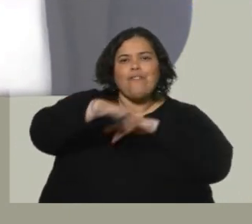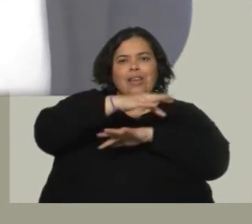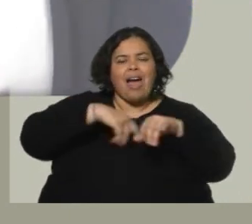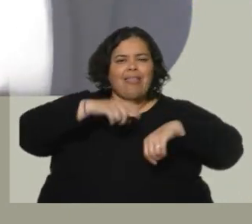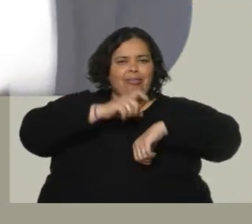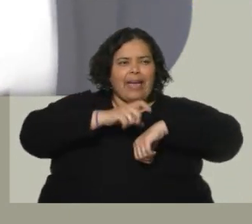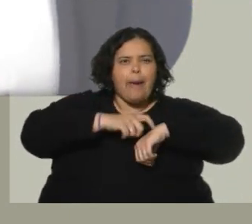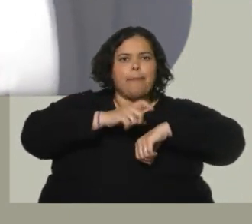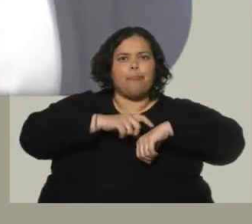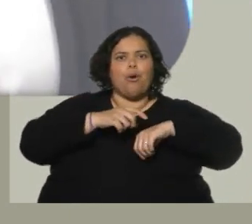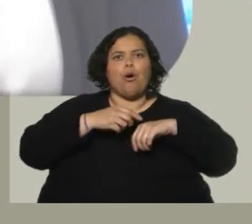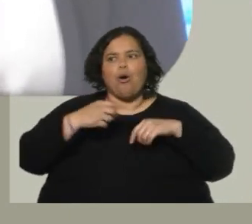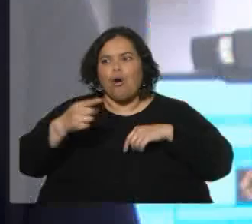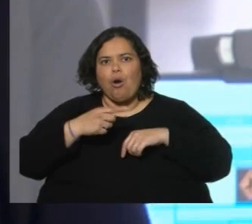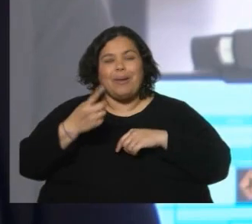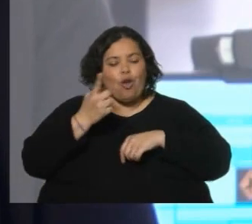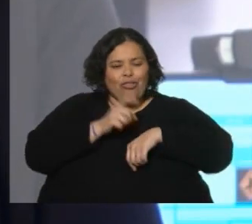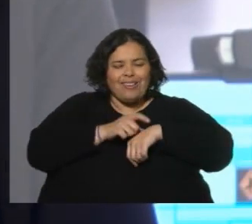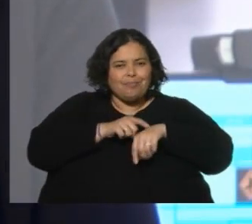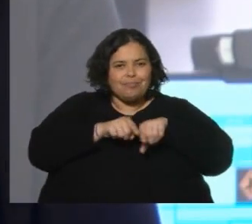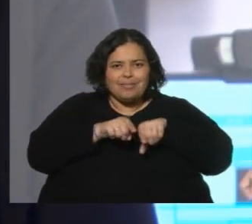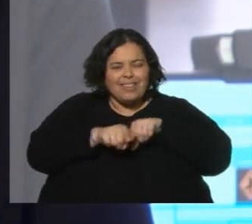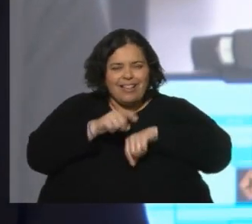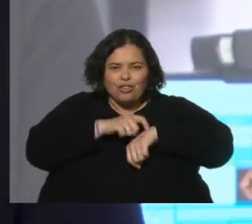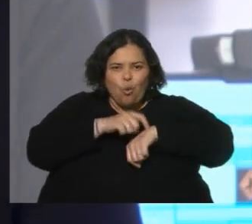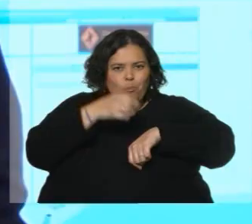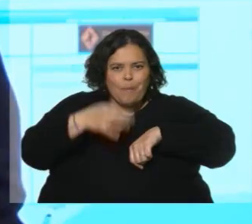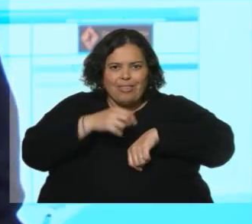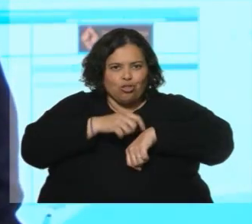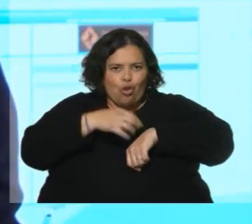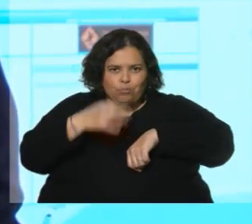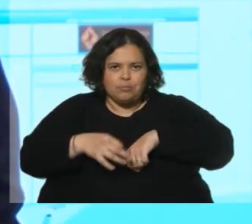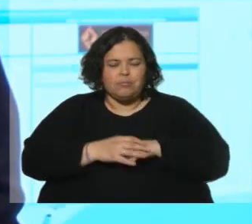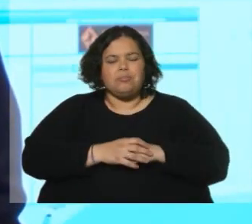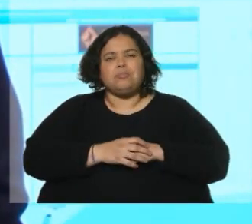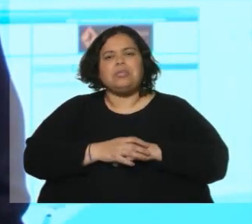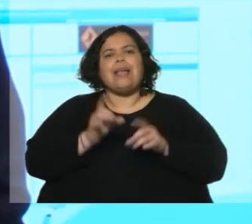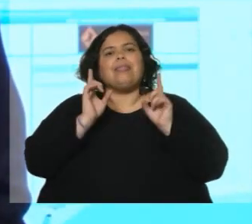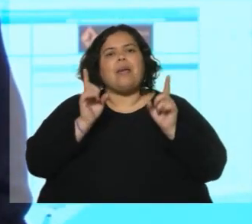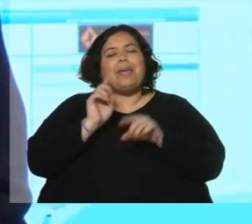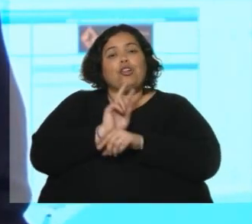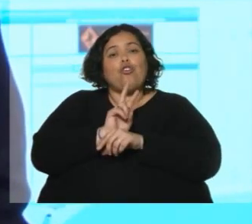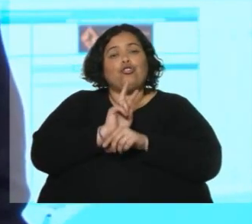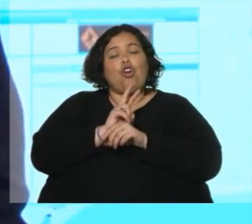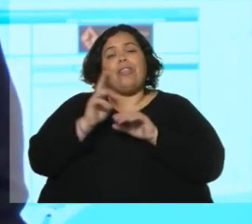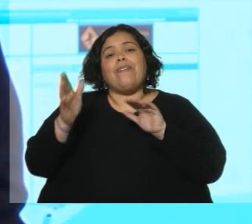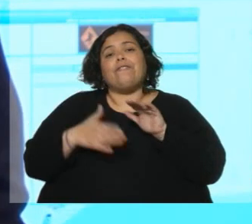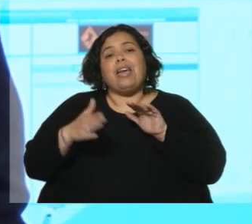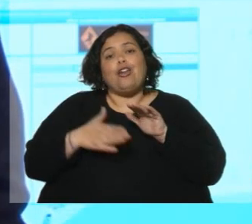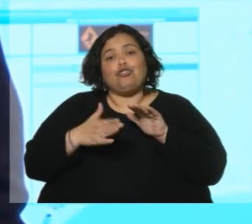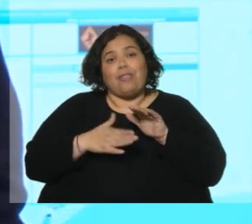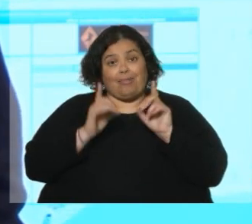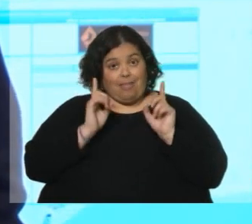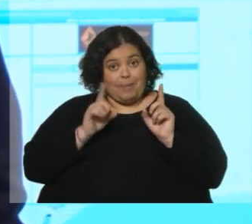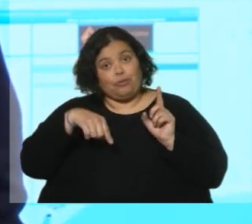tiempos de viaje. O sea que eso tiene un impacto directo en el usuario. Con respecto al control de velocidad, que es otra pata de